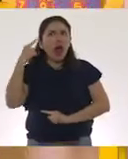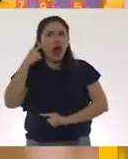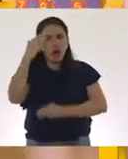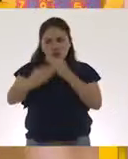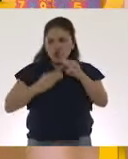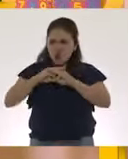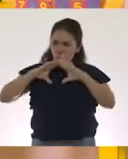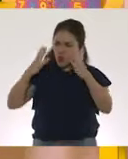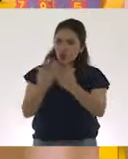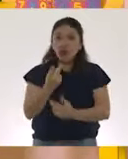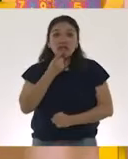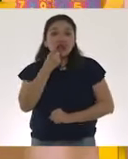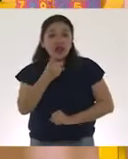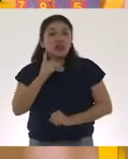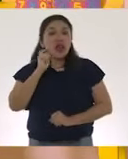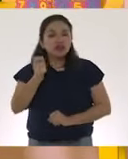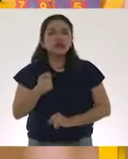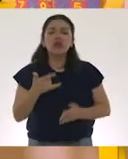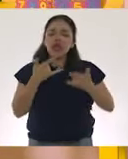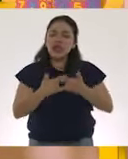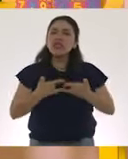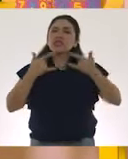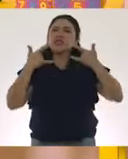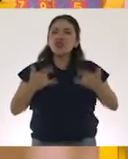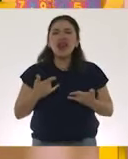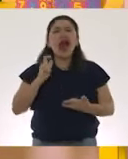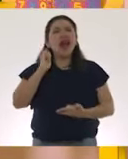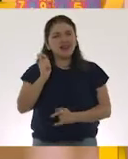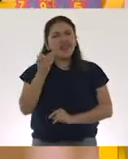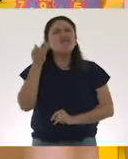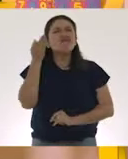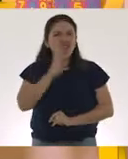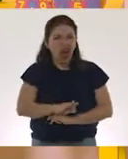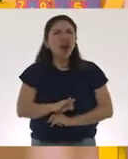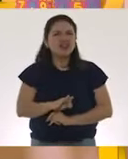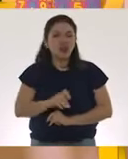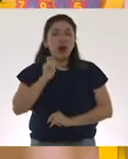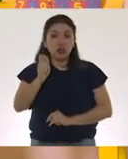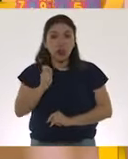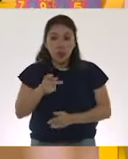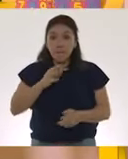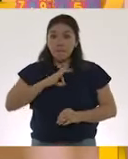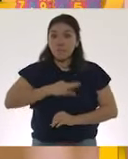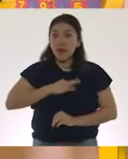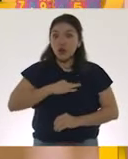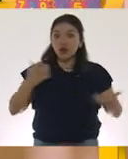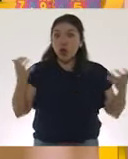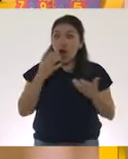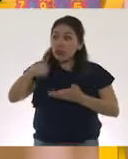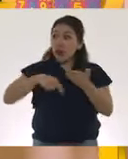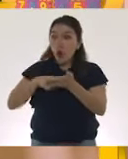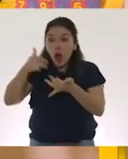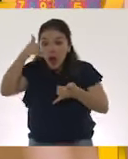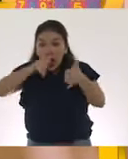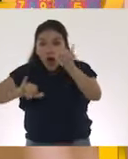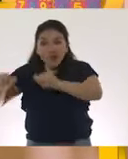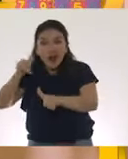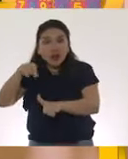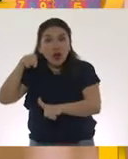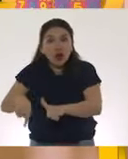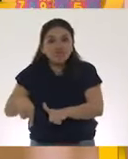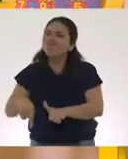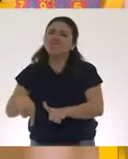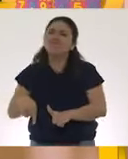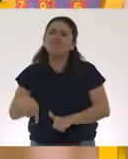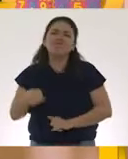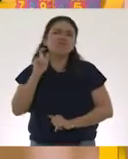mundo, es la historia, la falsa historia de que el virus fue creado en un laboratorio. Y esto es